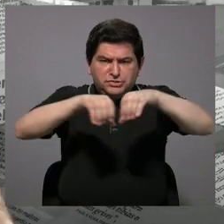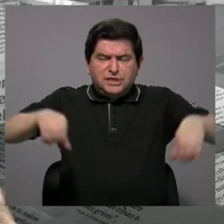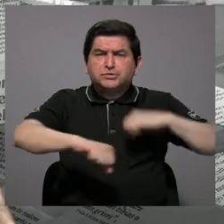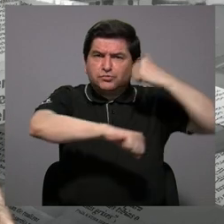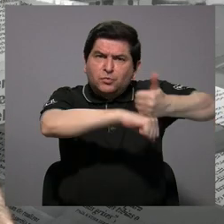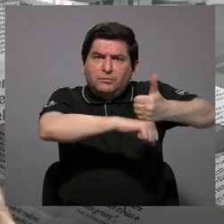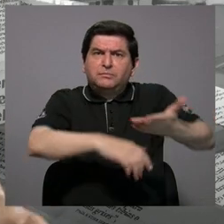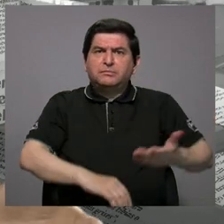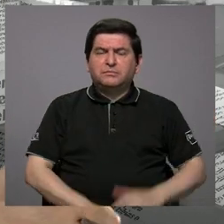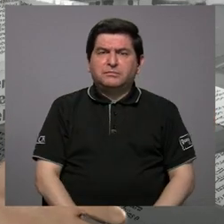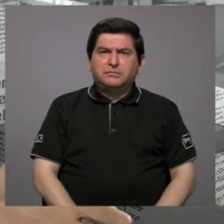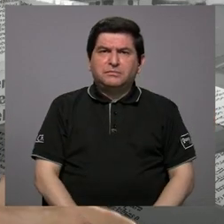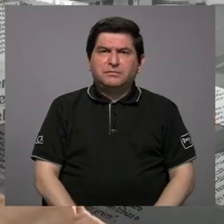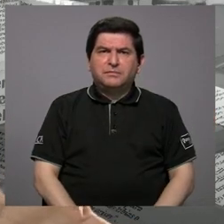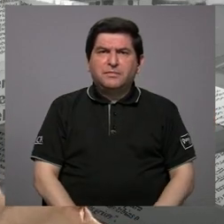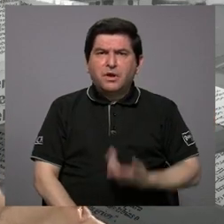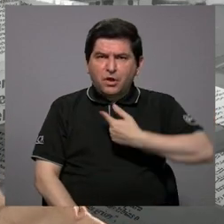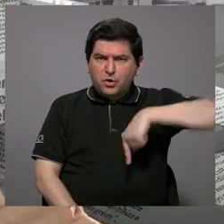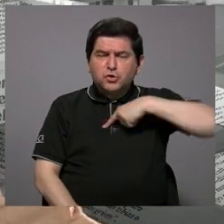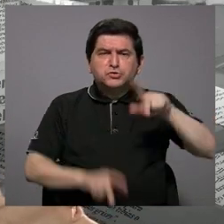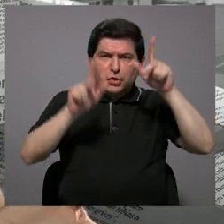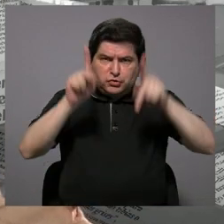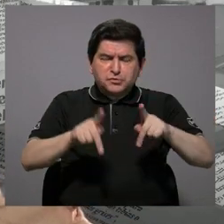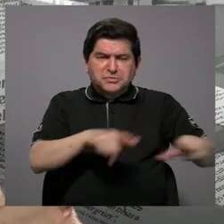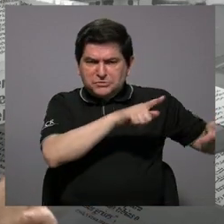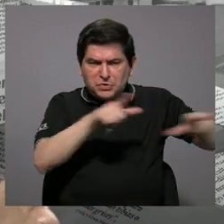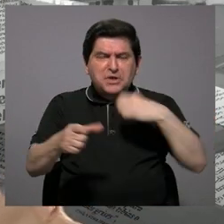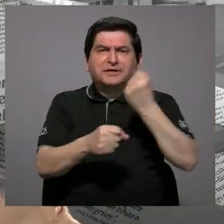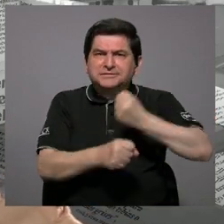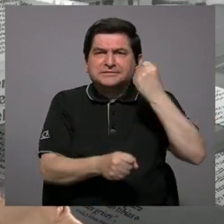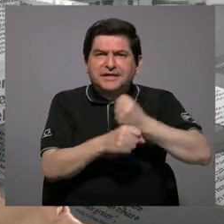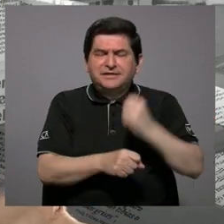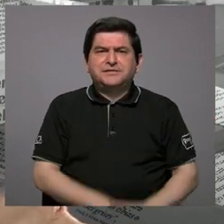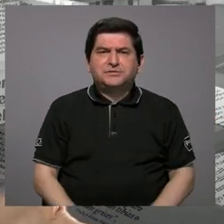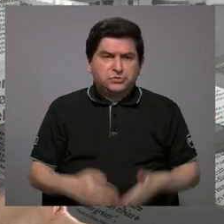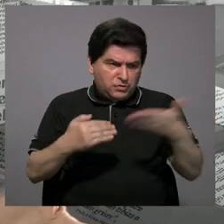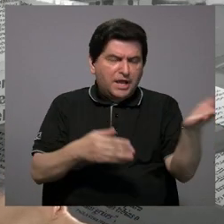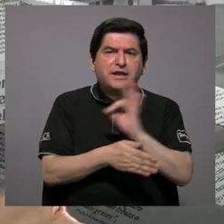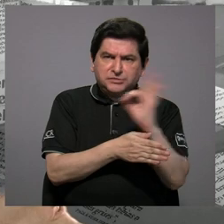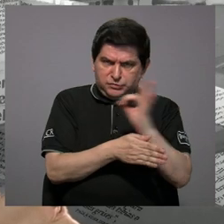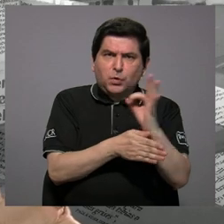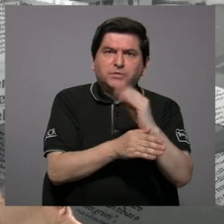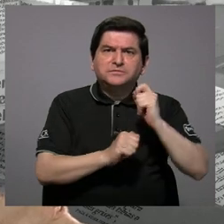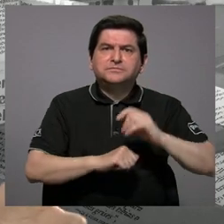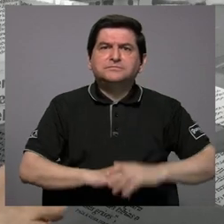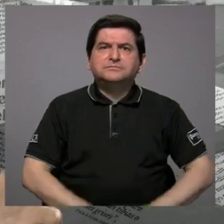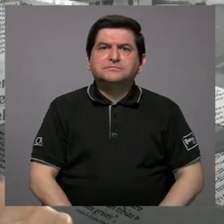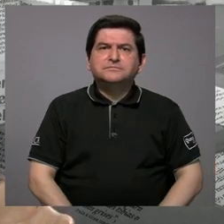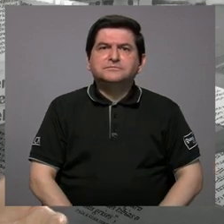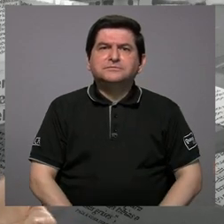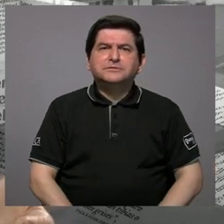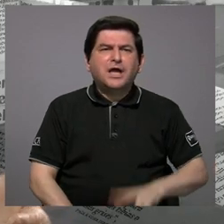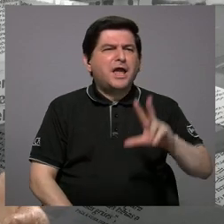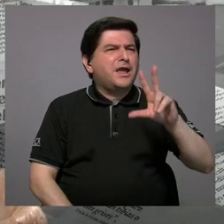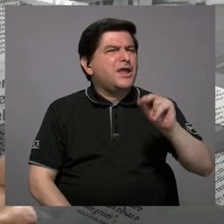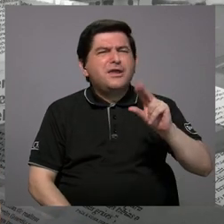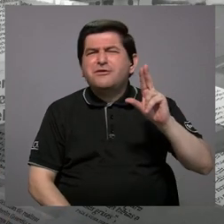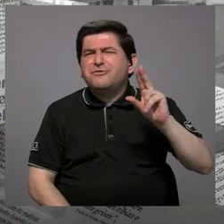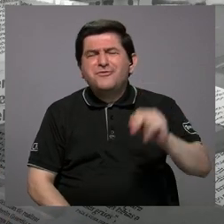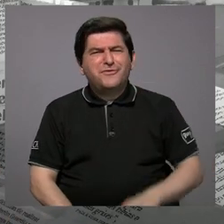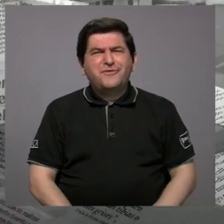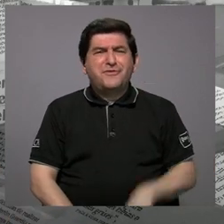o lo que sea, somos personas dispuestas a trabajar y que las cosas funcionen, y que no se dé esta